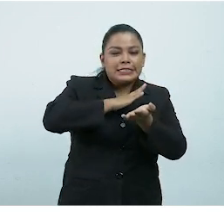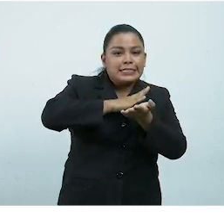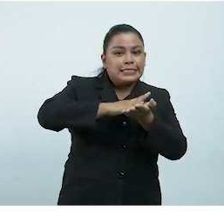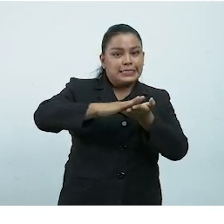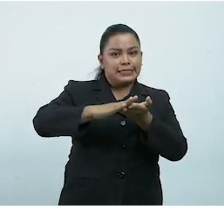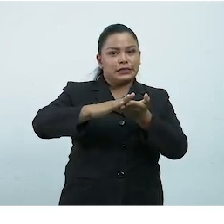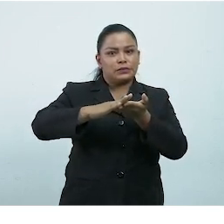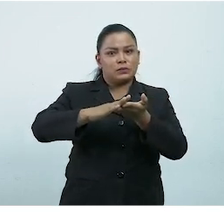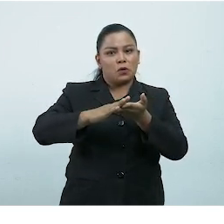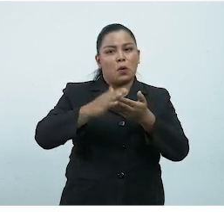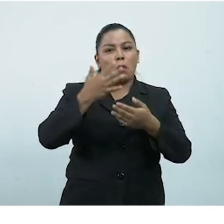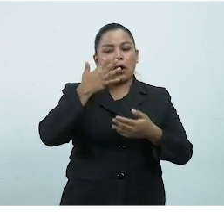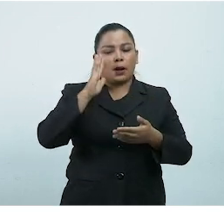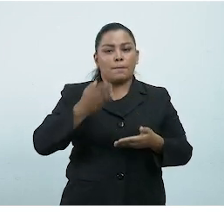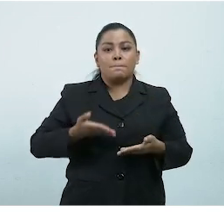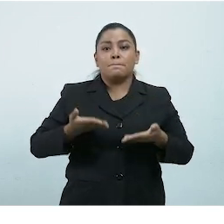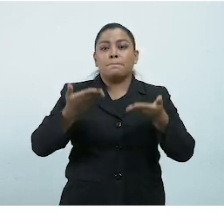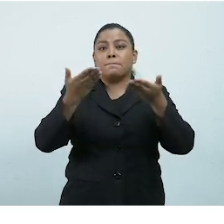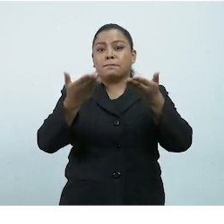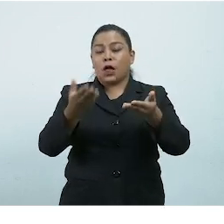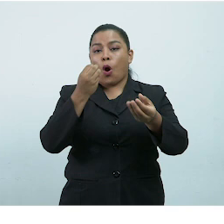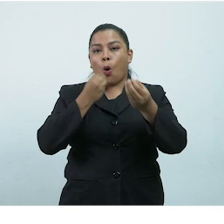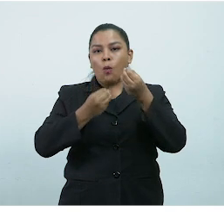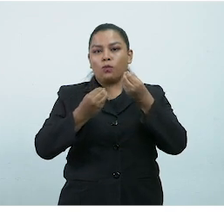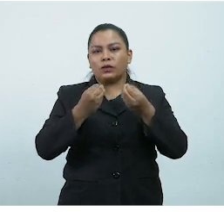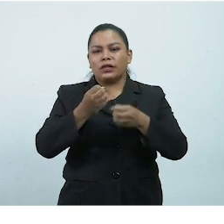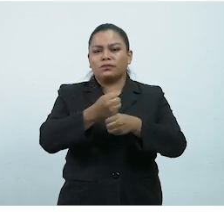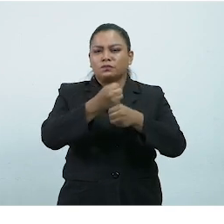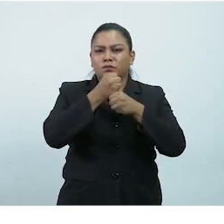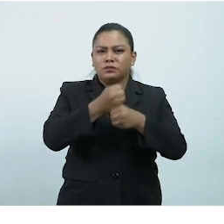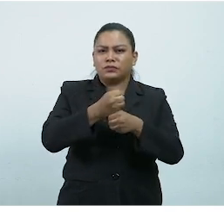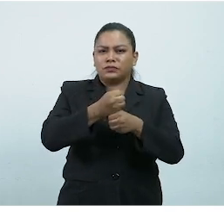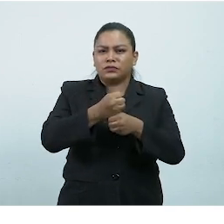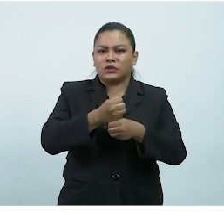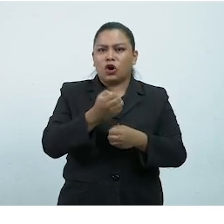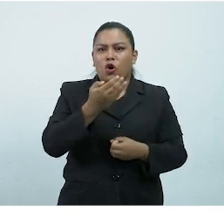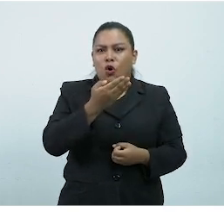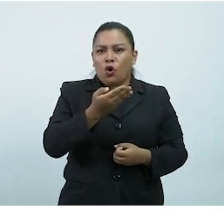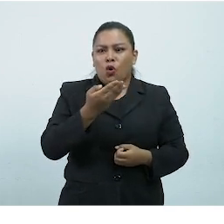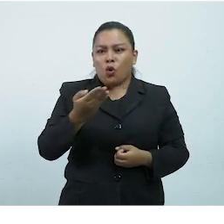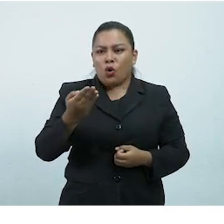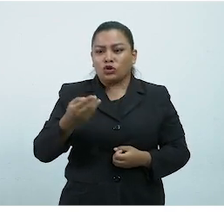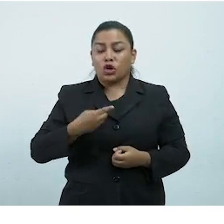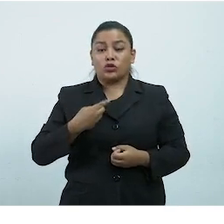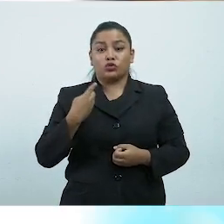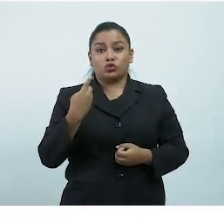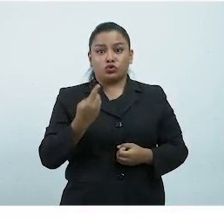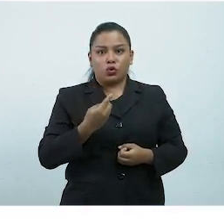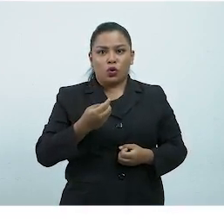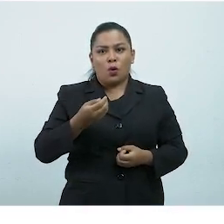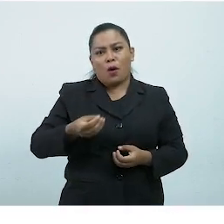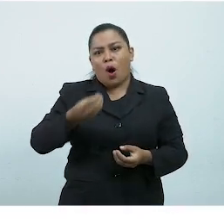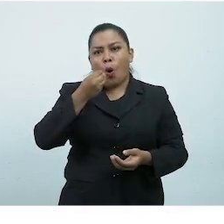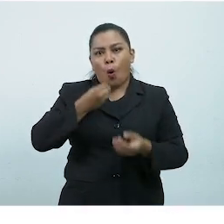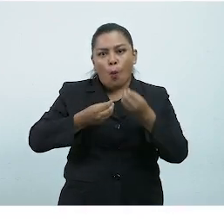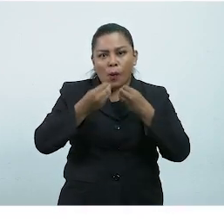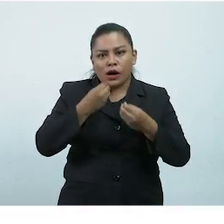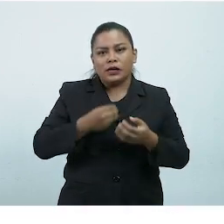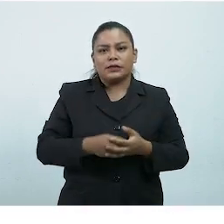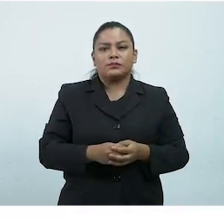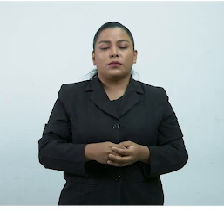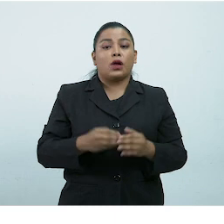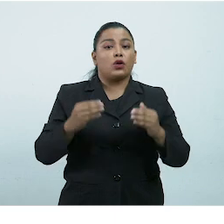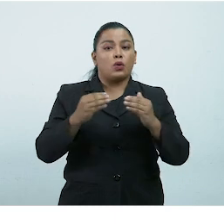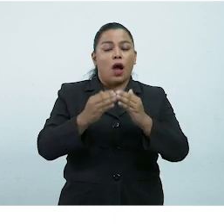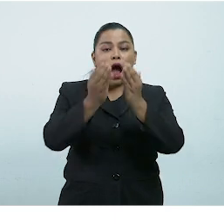Si se ofrece refrigerio Asegurar que se cuenta con suficientes utensilios de uso individual Así como agua y jabón